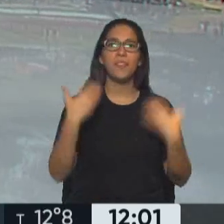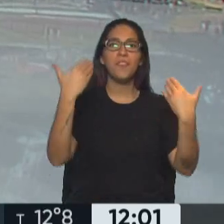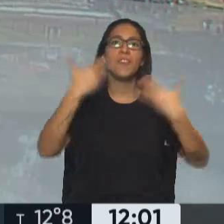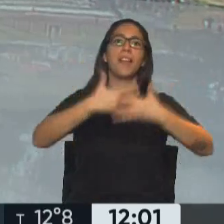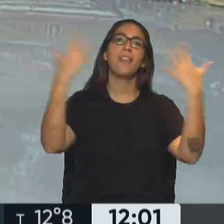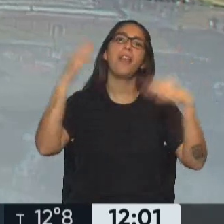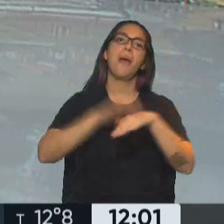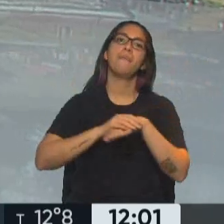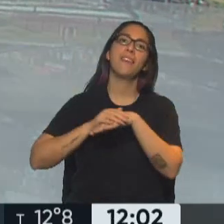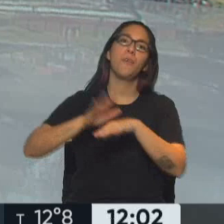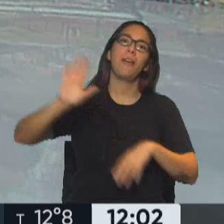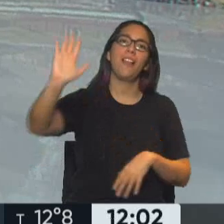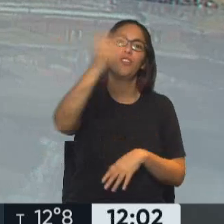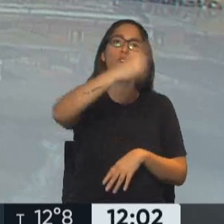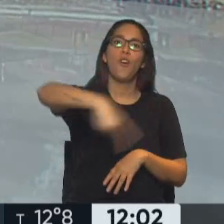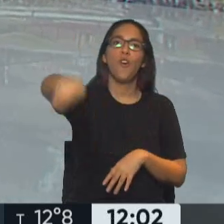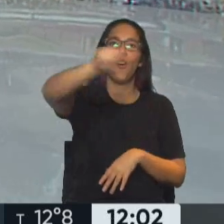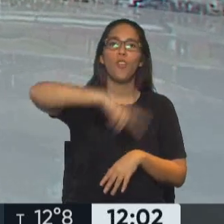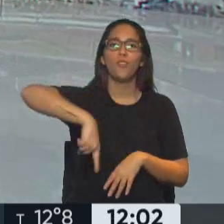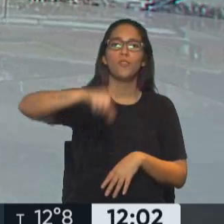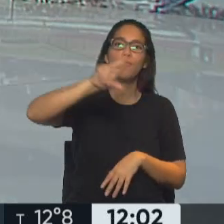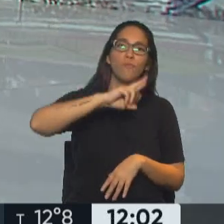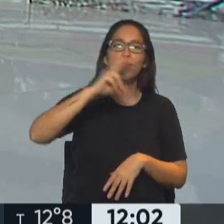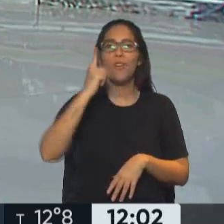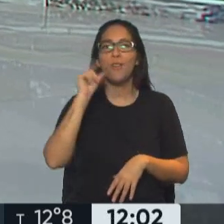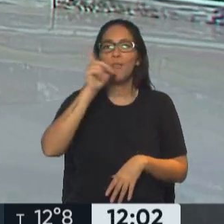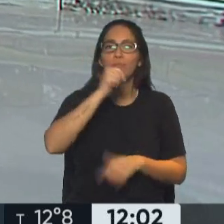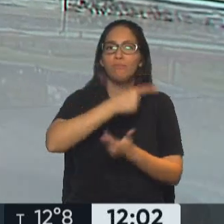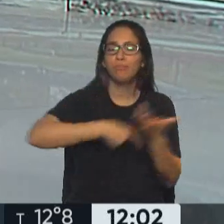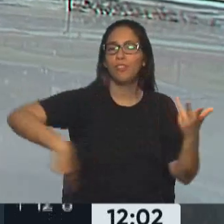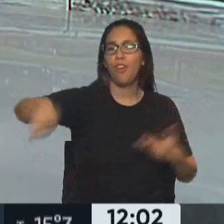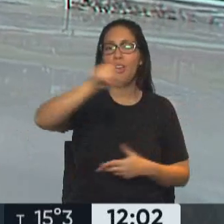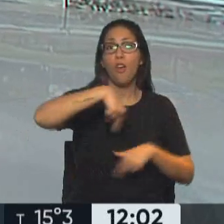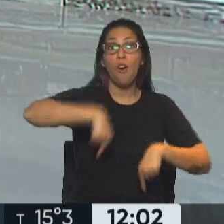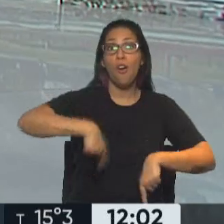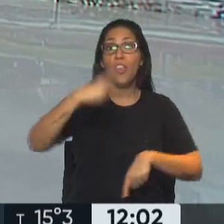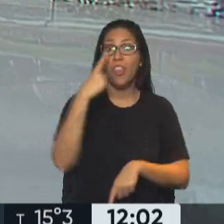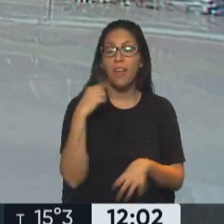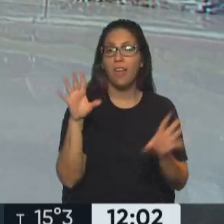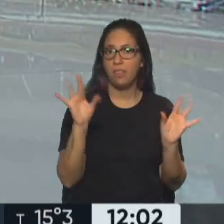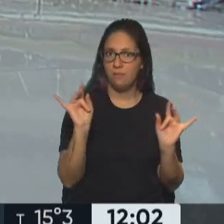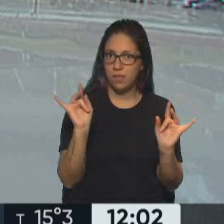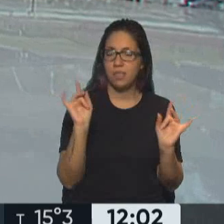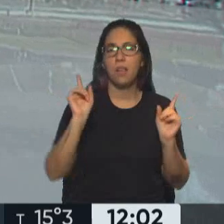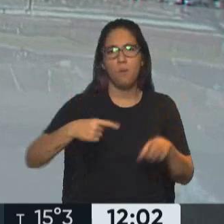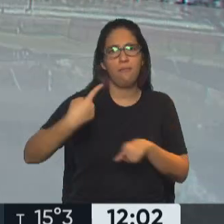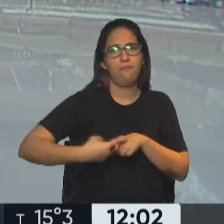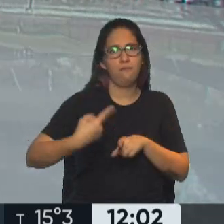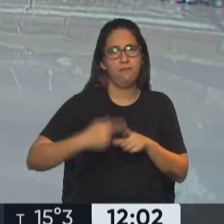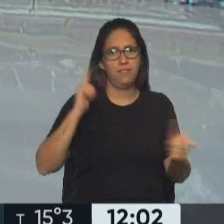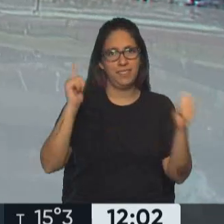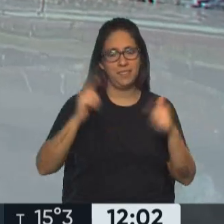Amigo. Ante todo, ¿eh? Muchas felicidades. Claro está. Para todos que estarán festejando en un día complicado, de todos modos. Bueno, bien.